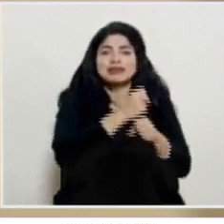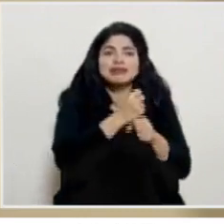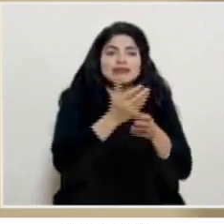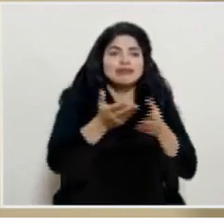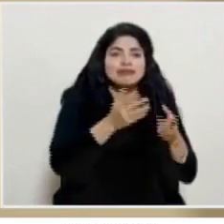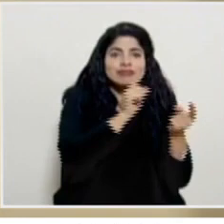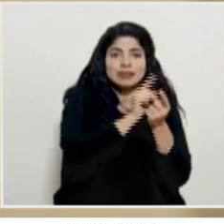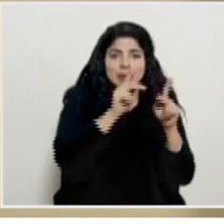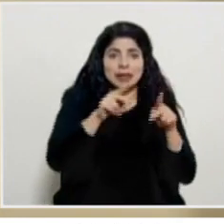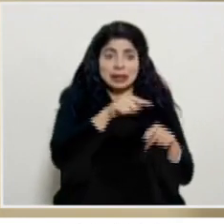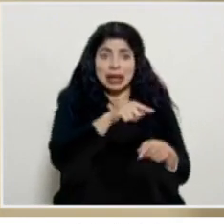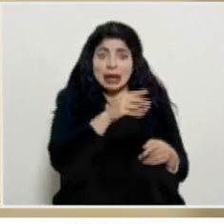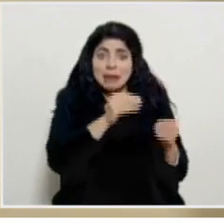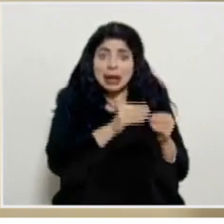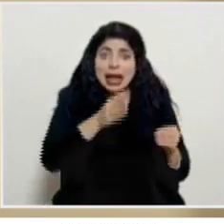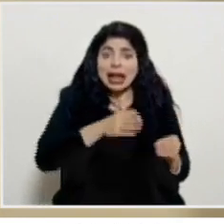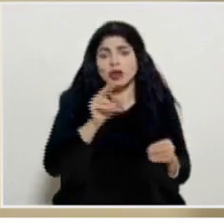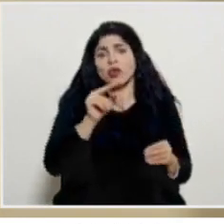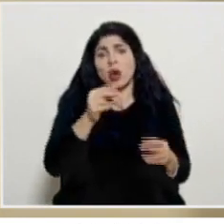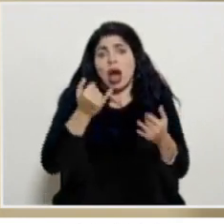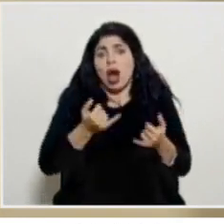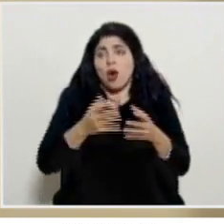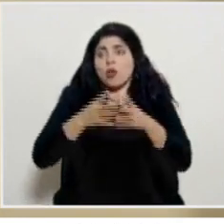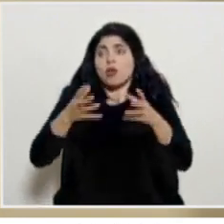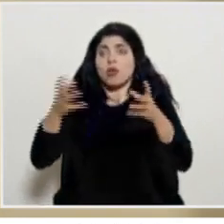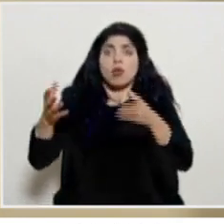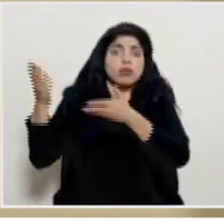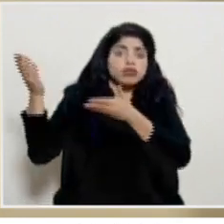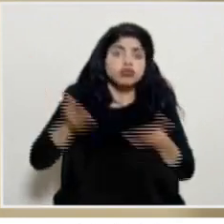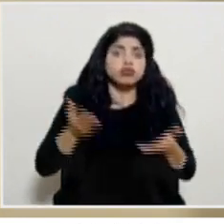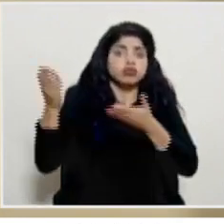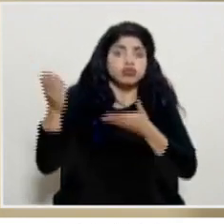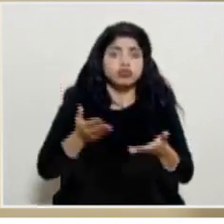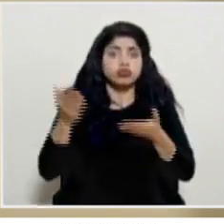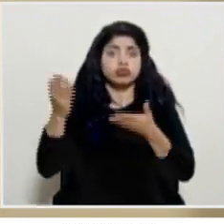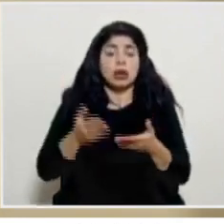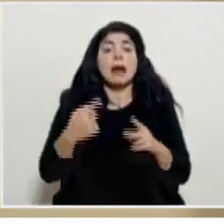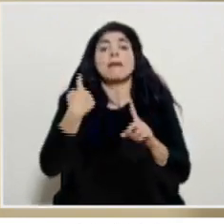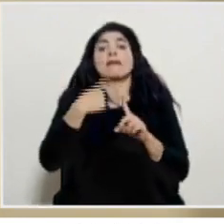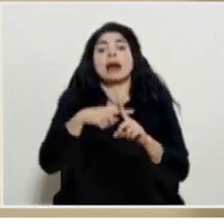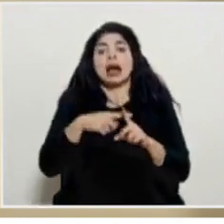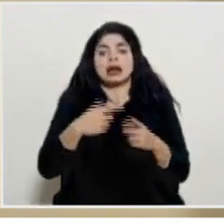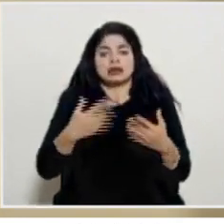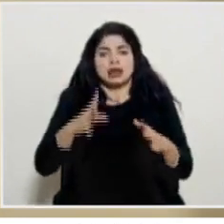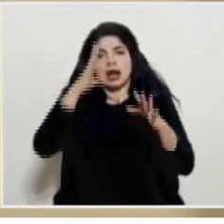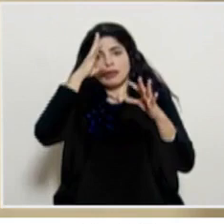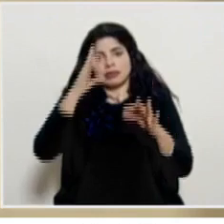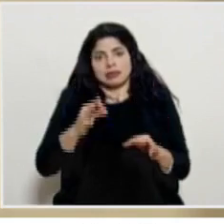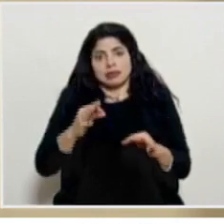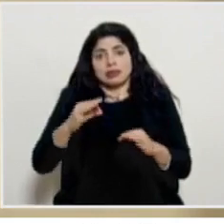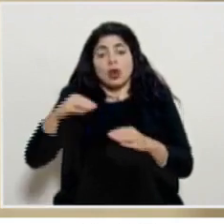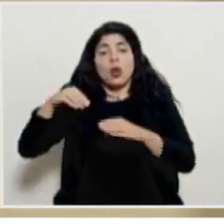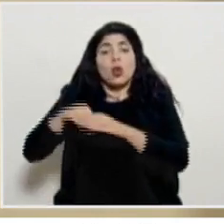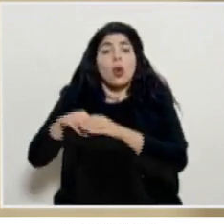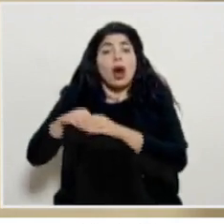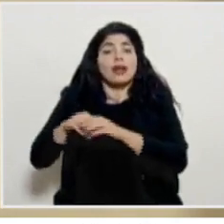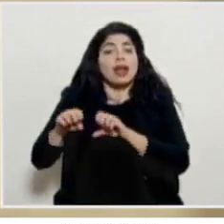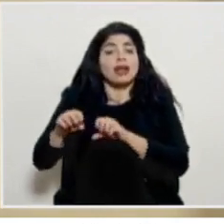debido a que hay un incremento en la llegada de dosis y además a que se tomó la decisión también de bajar las reservas.